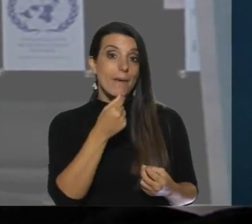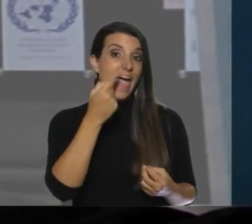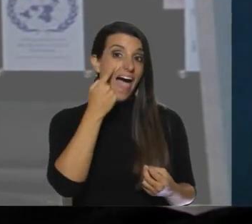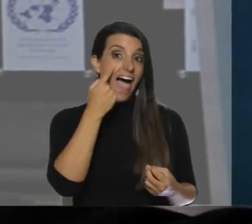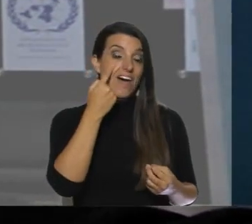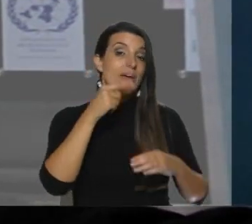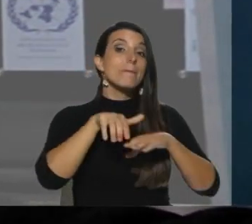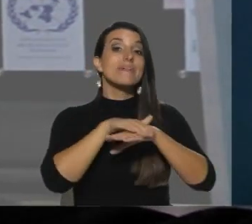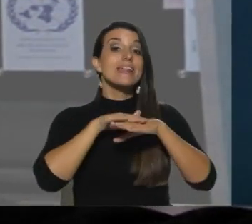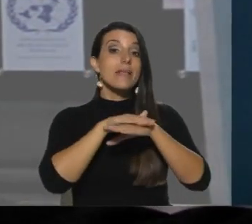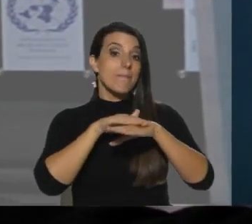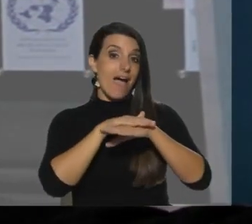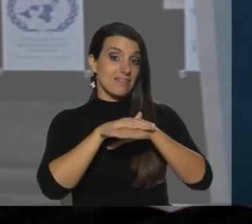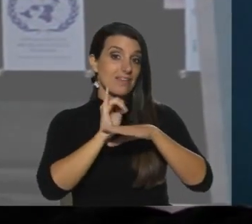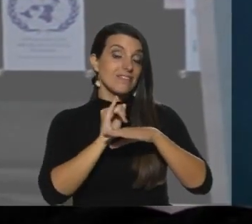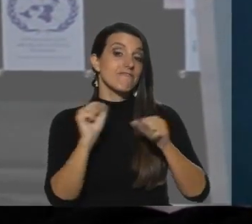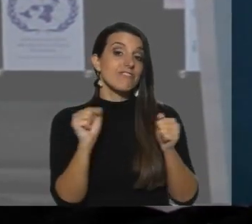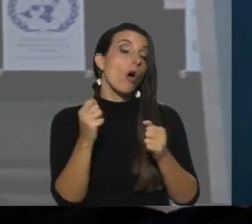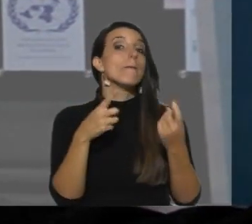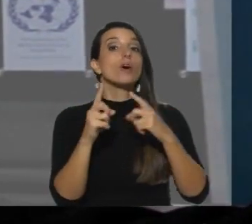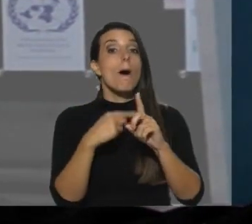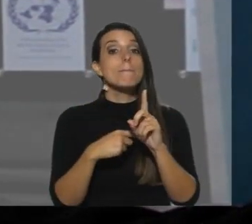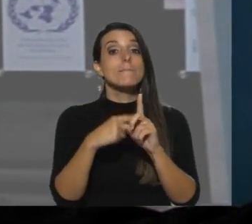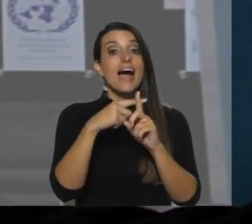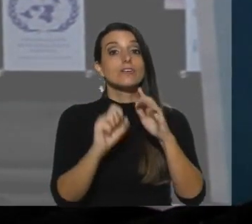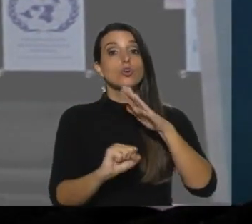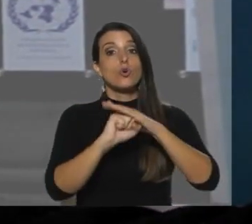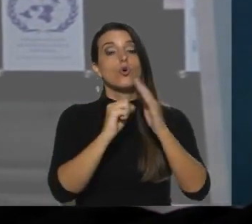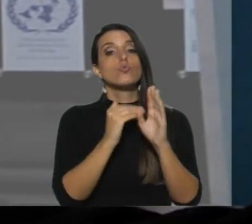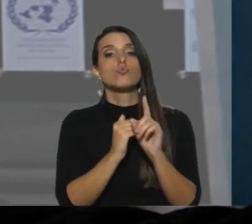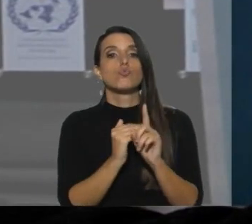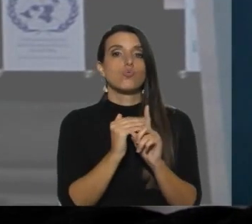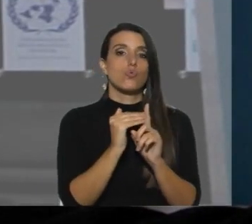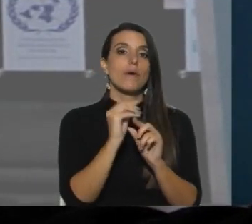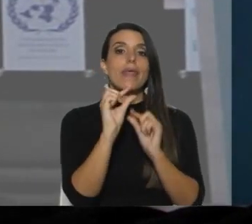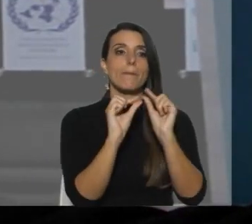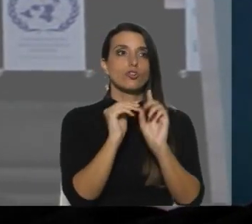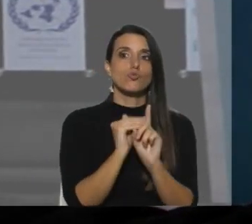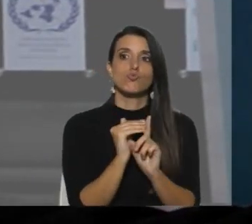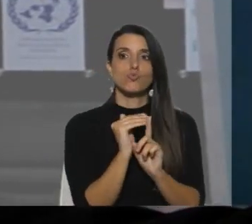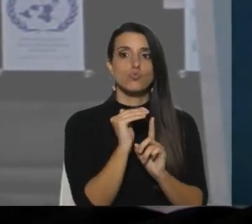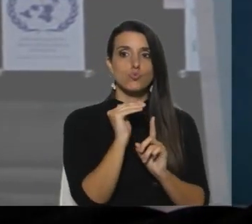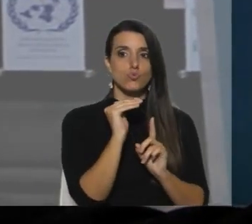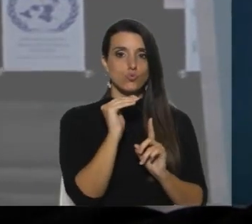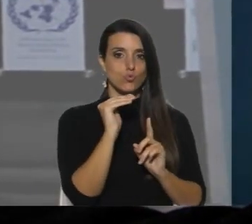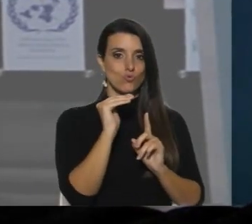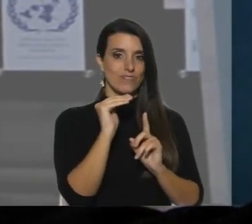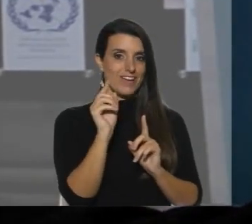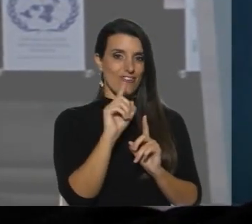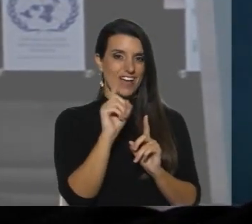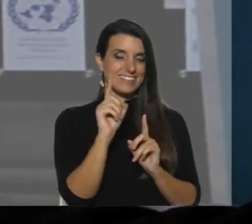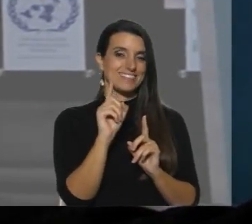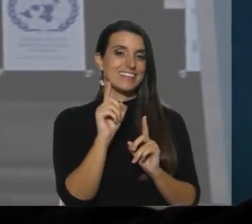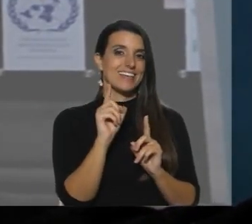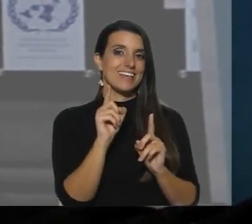temperaturas mínimas aún continúen bajas pero las temperaturas máximas comiencen a elevarse paulatinamente que ya no entrarían dentro de lo que nosotros